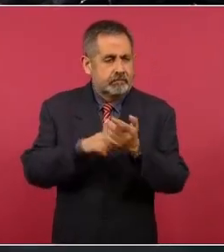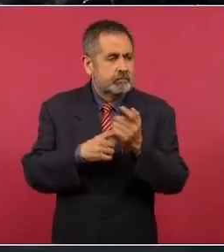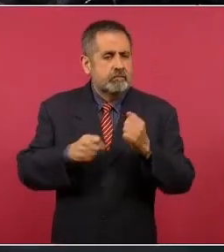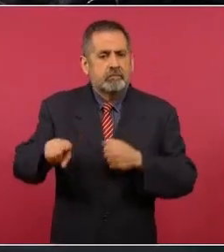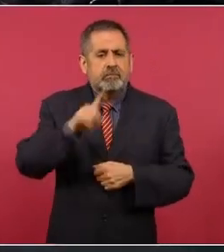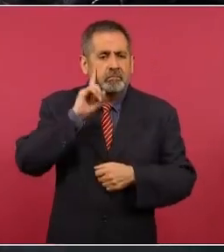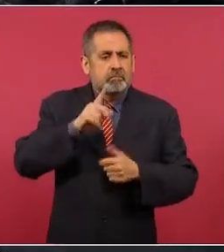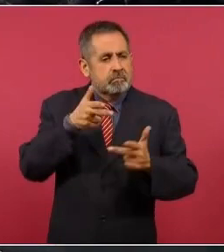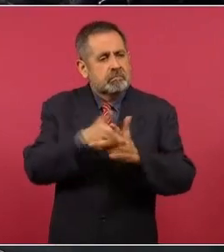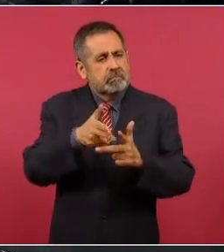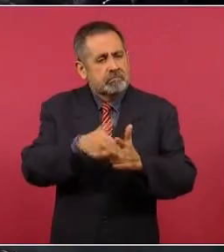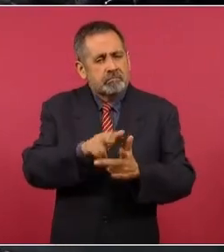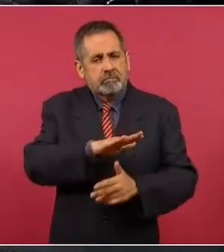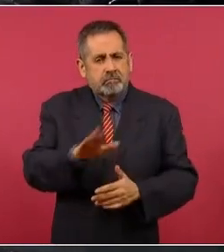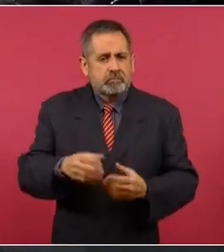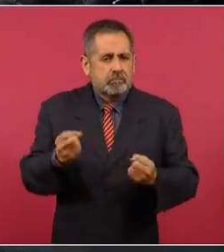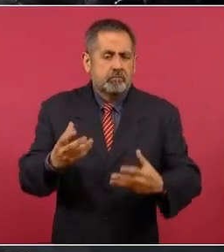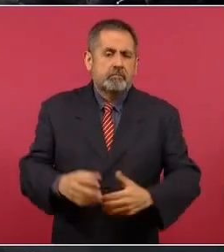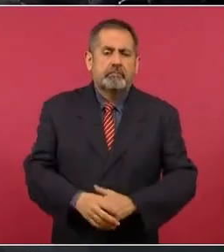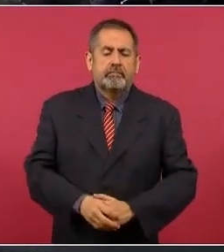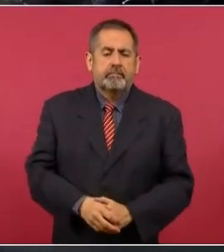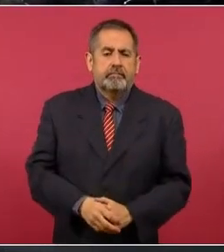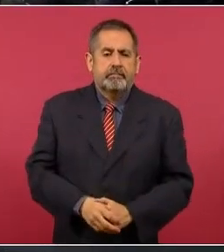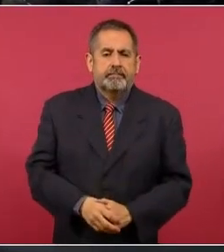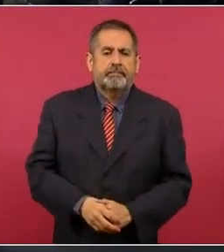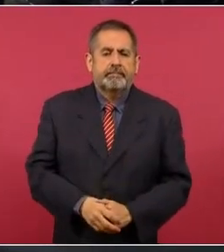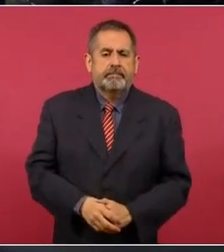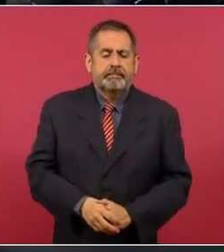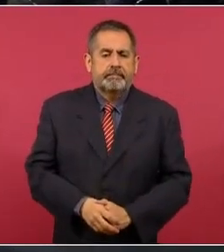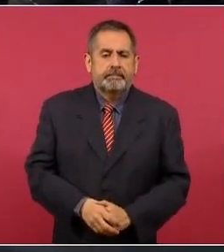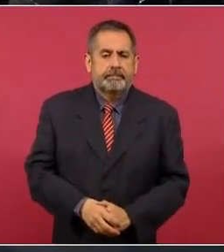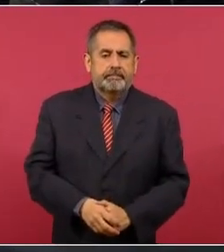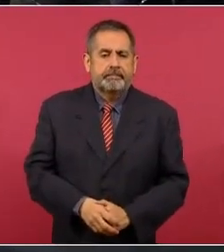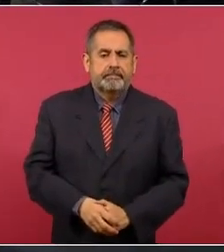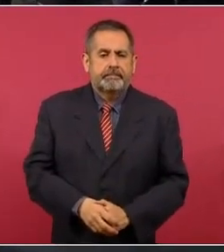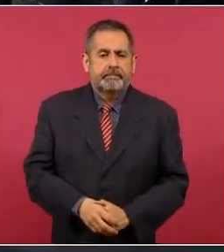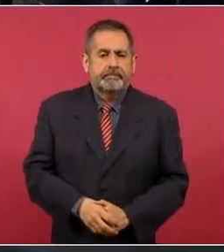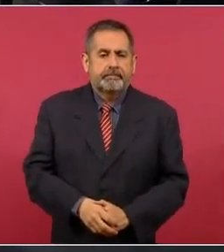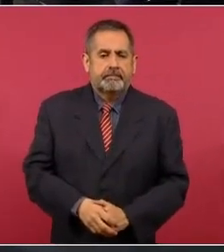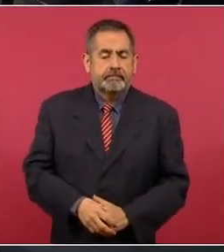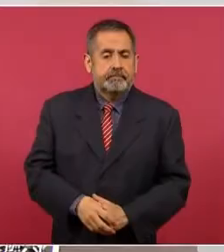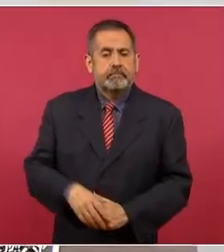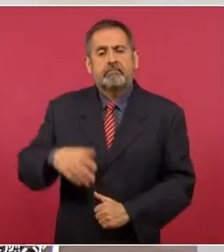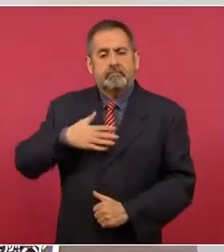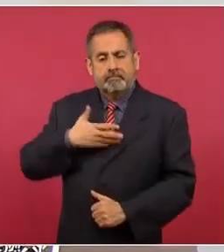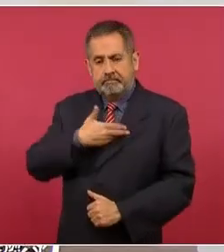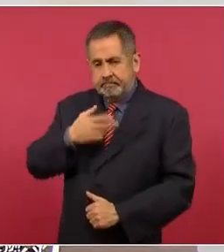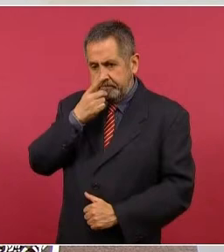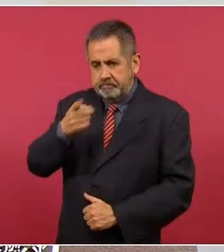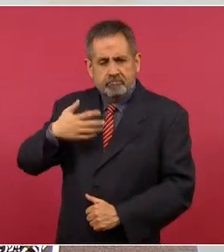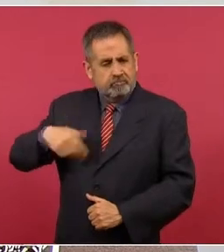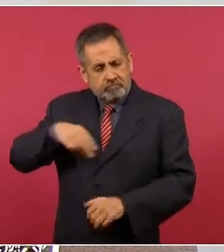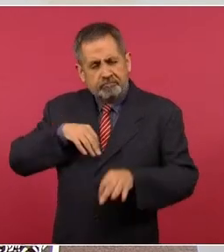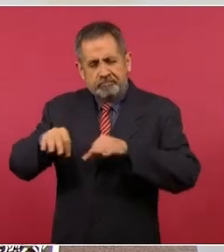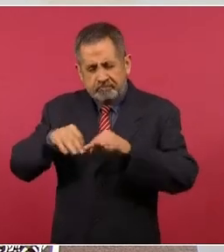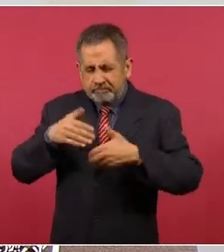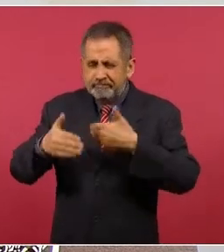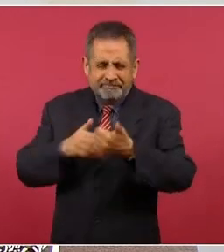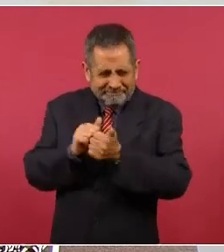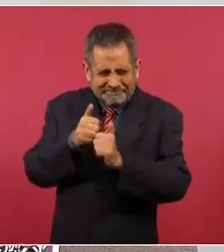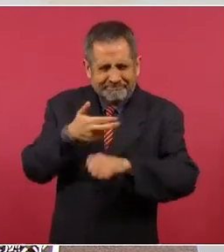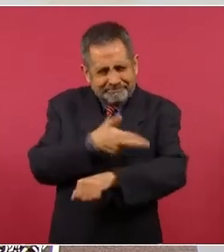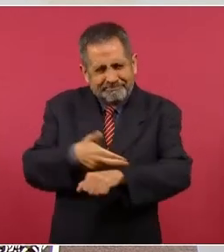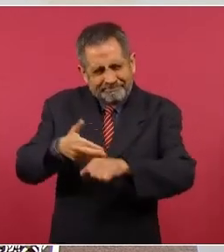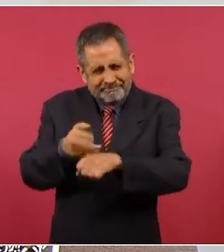aumentando, también siguen haciendo fallas en la clasificación de feminicidios. Nosotros estamos trabajando, haciendo todo por